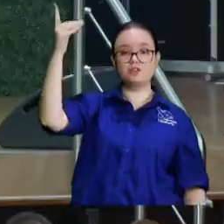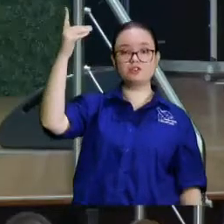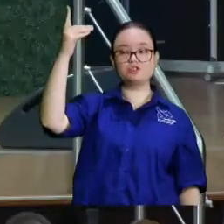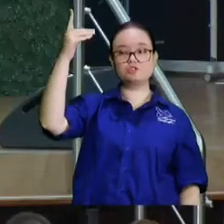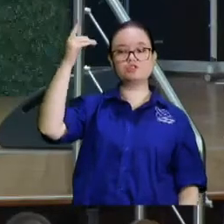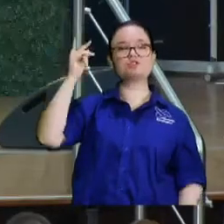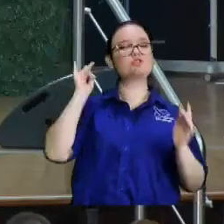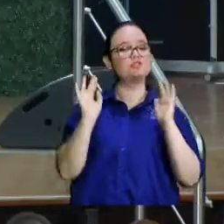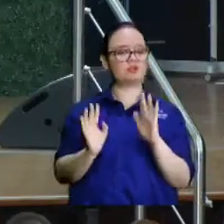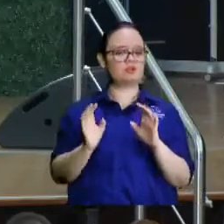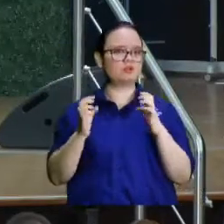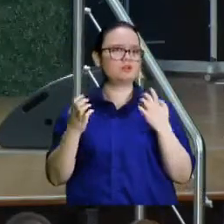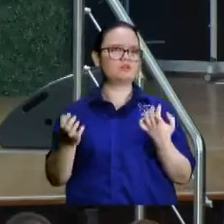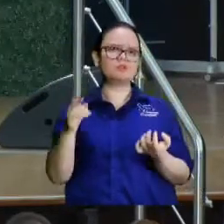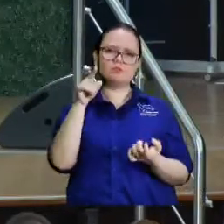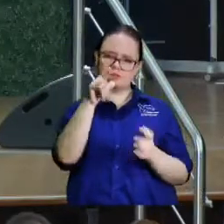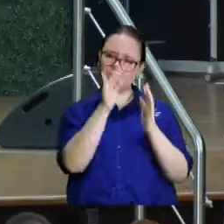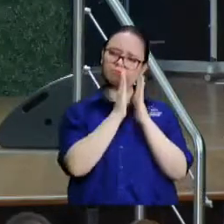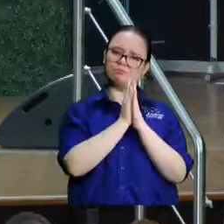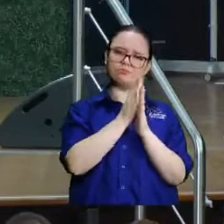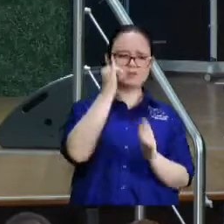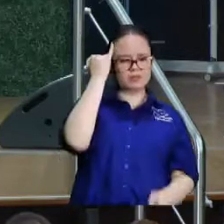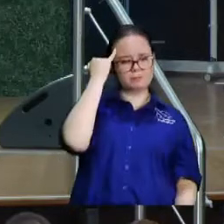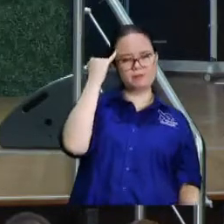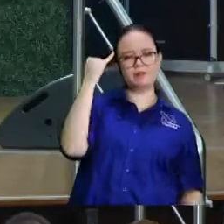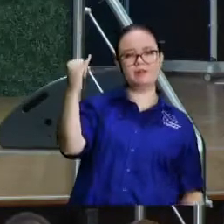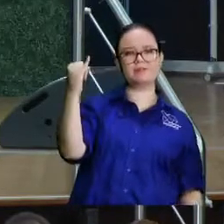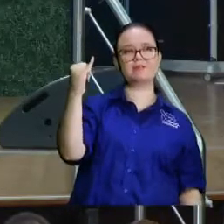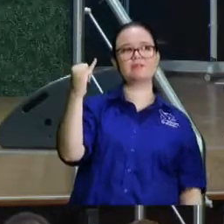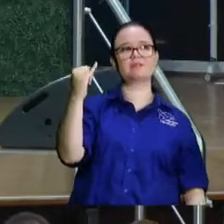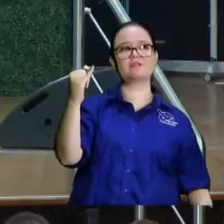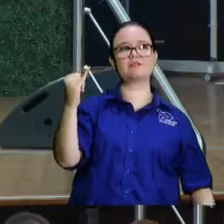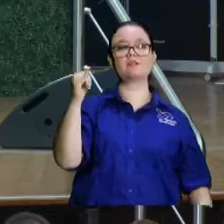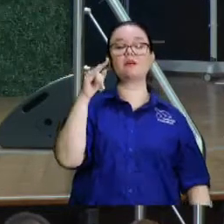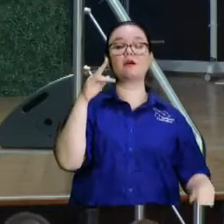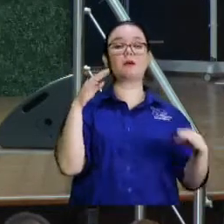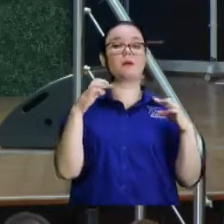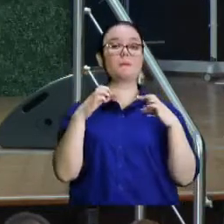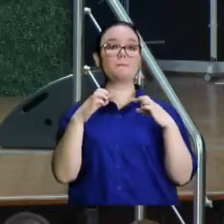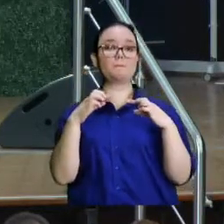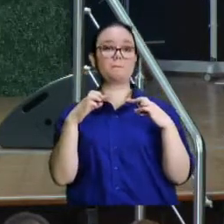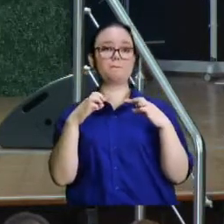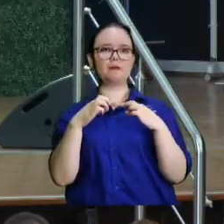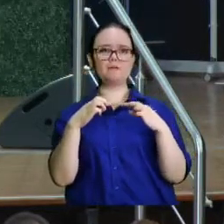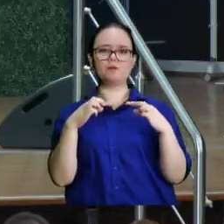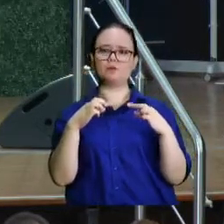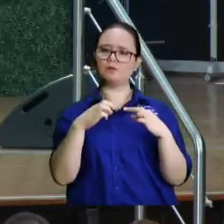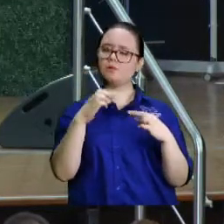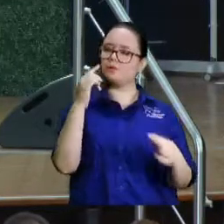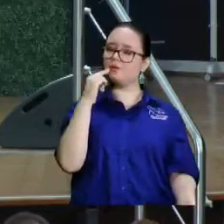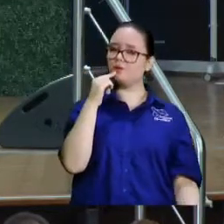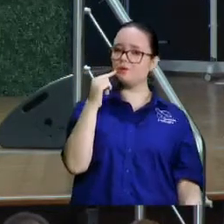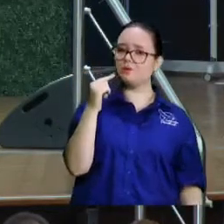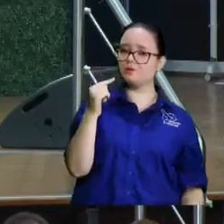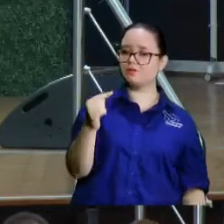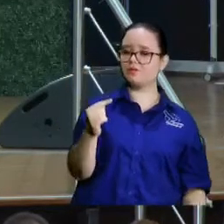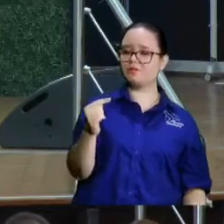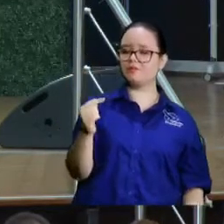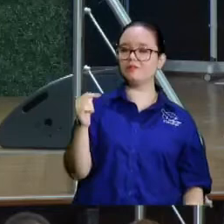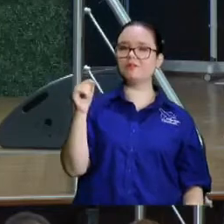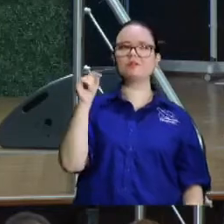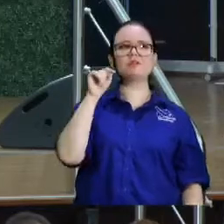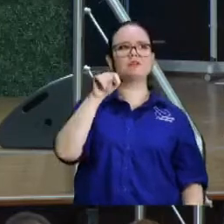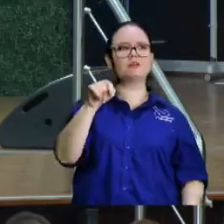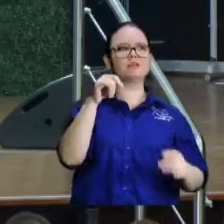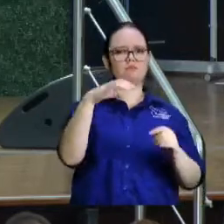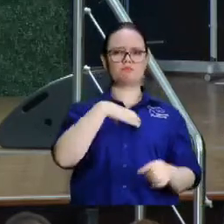imagínese usted por favor imagínese está presente el perito arquitecto de la iglesia el apóstol Pablo y se le